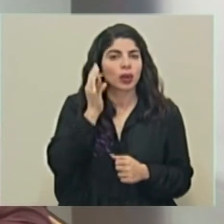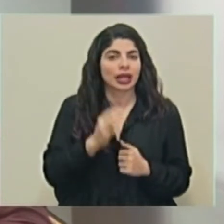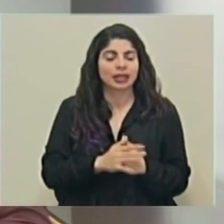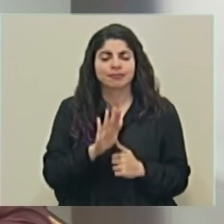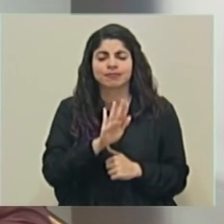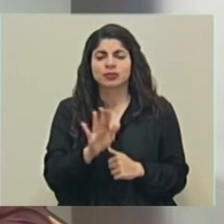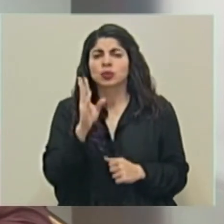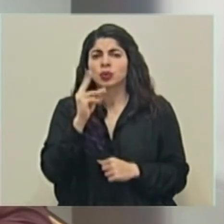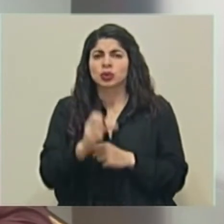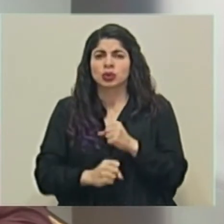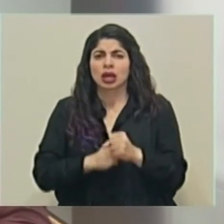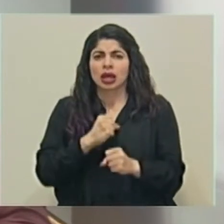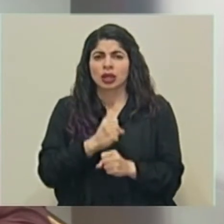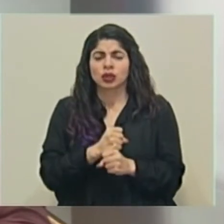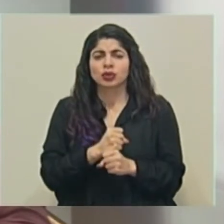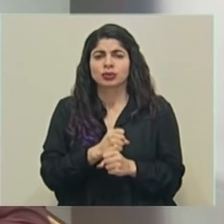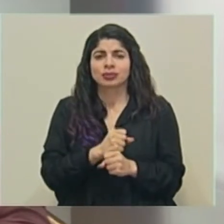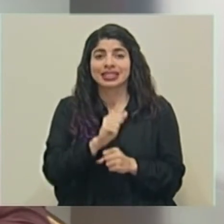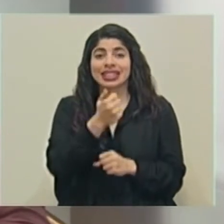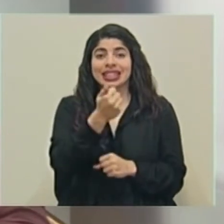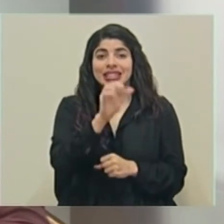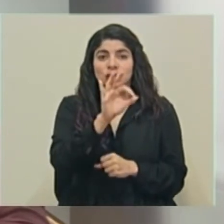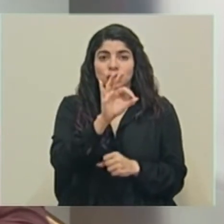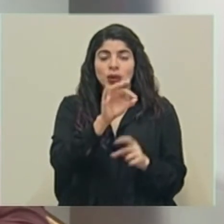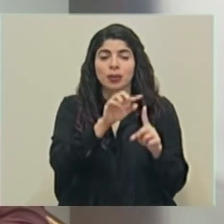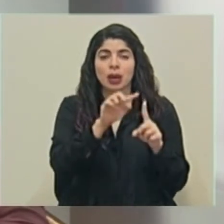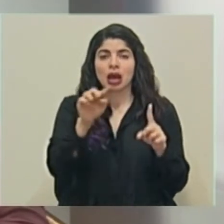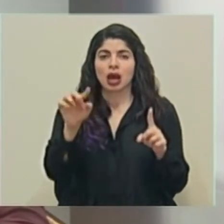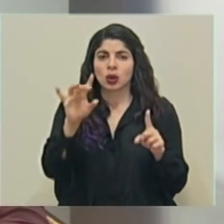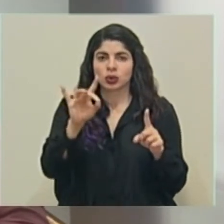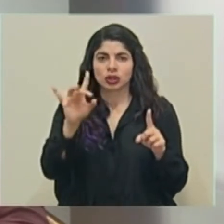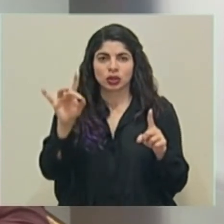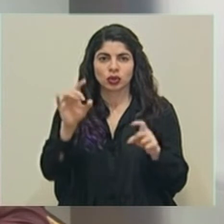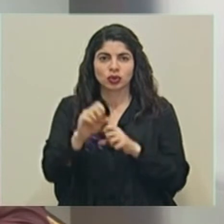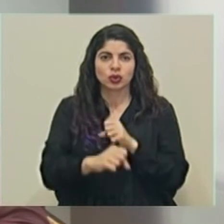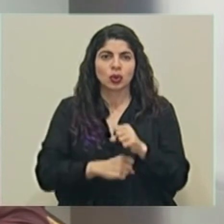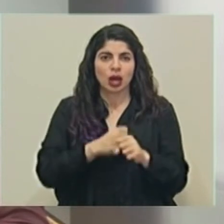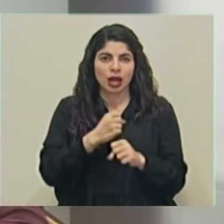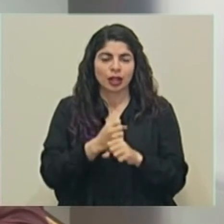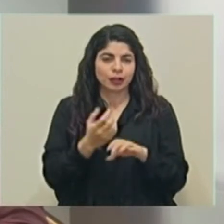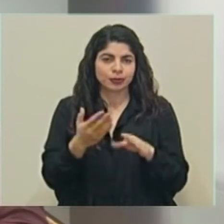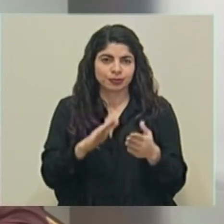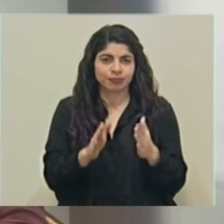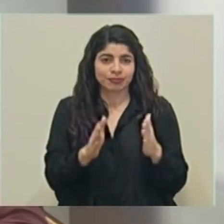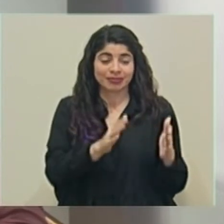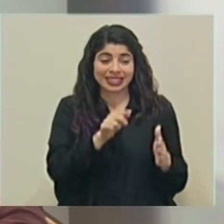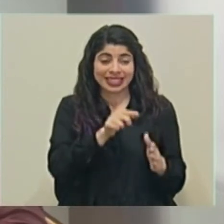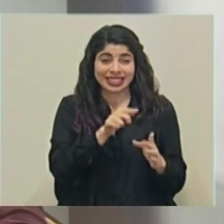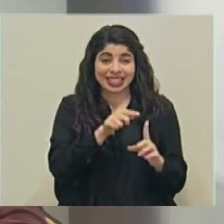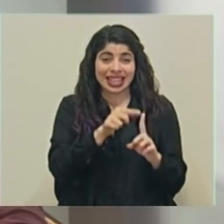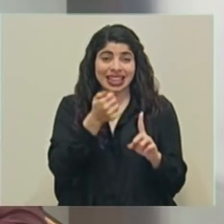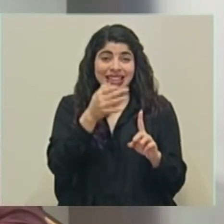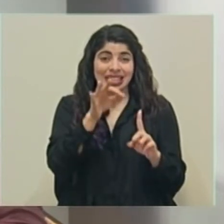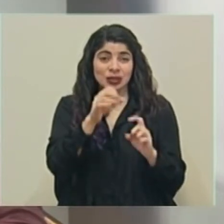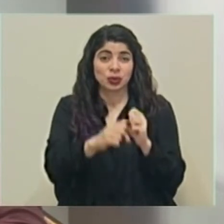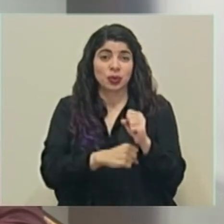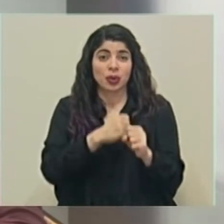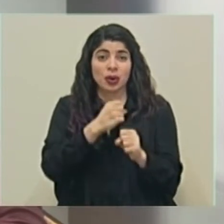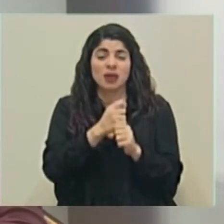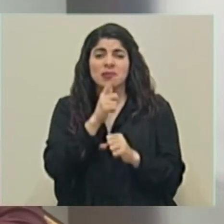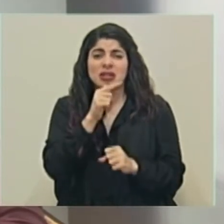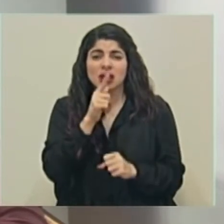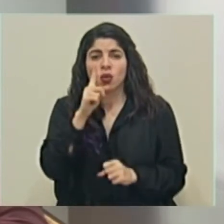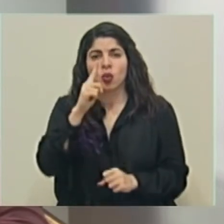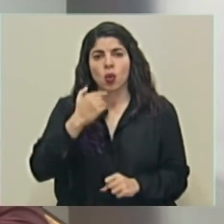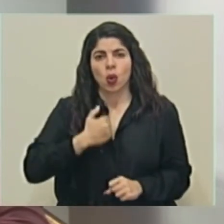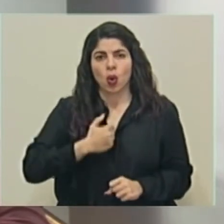con un rango de edad que va desde los 19 hasta los 88 años. El fallecimiento de 19 años se trata de un hombre